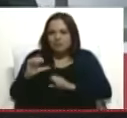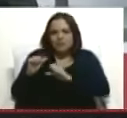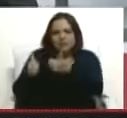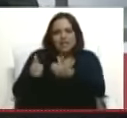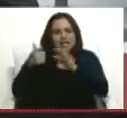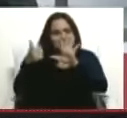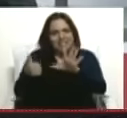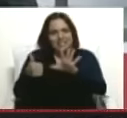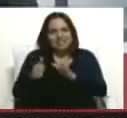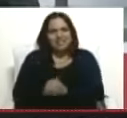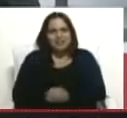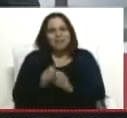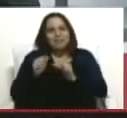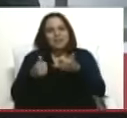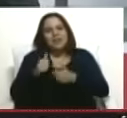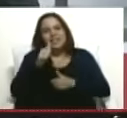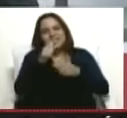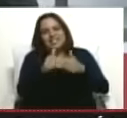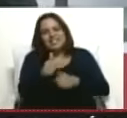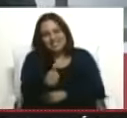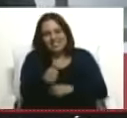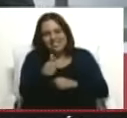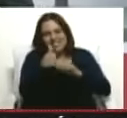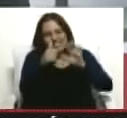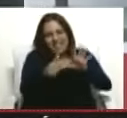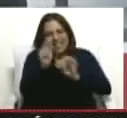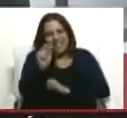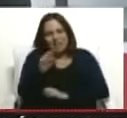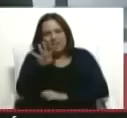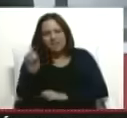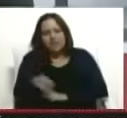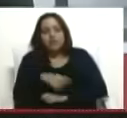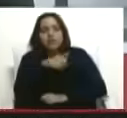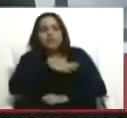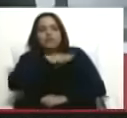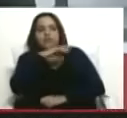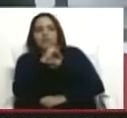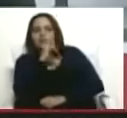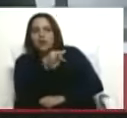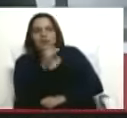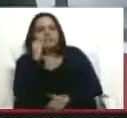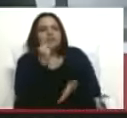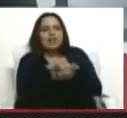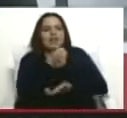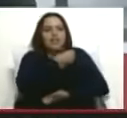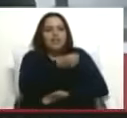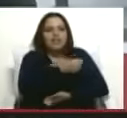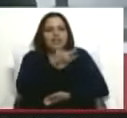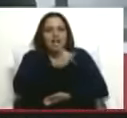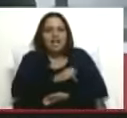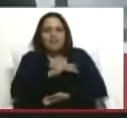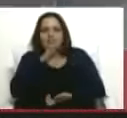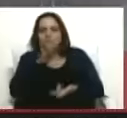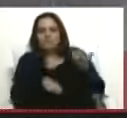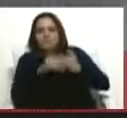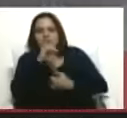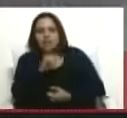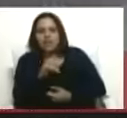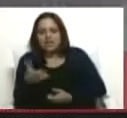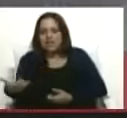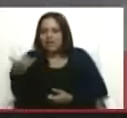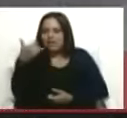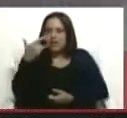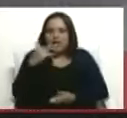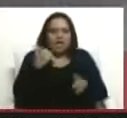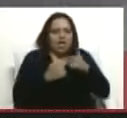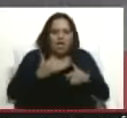terminamos arrancando a las 6.40. Así que usted tiene mucha noticia, fiscal, usted tiene mucha noticia. Viste que estábamos en la entrevista y nos tiró un tubazo de última hora con el teléfono y nos puso